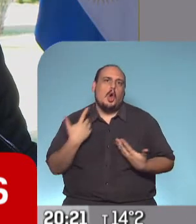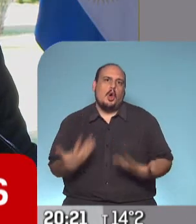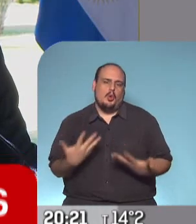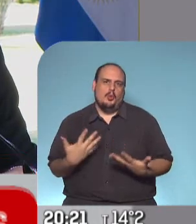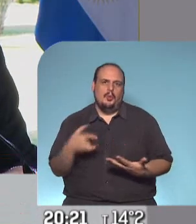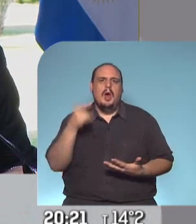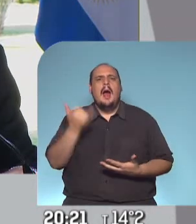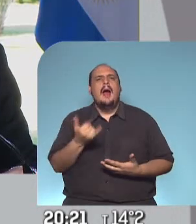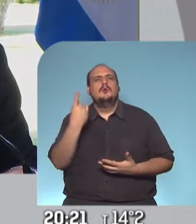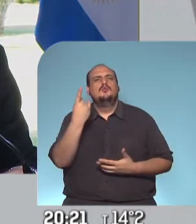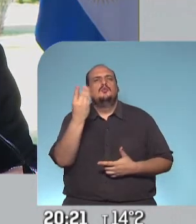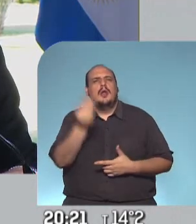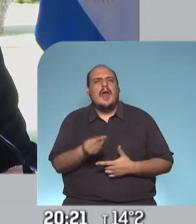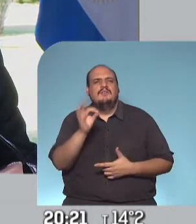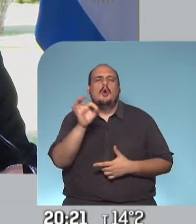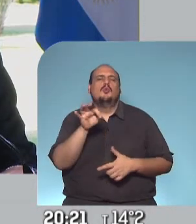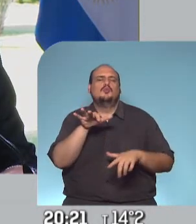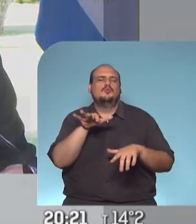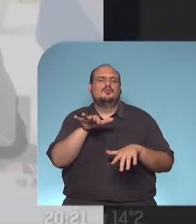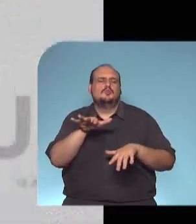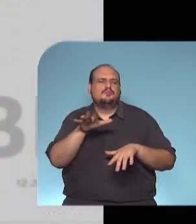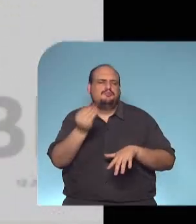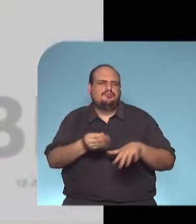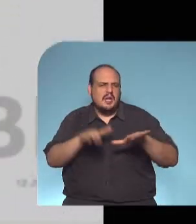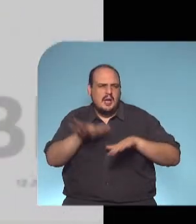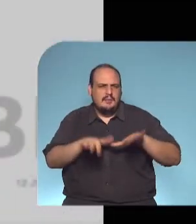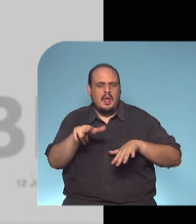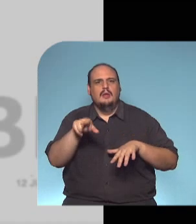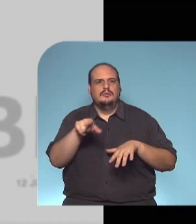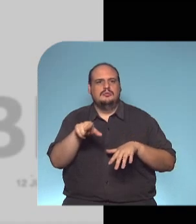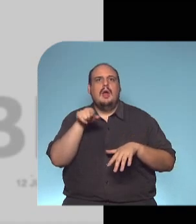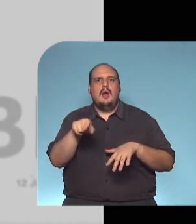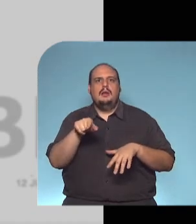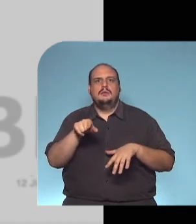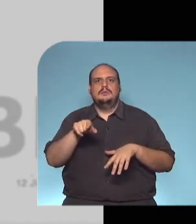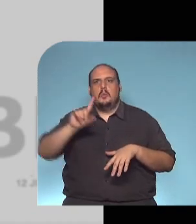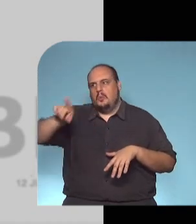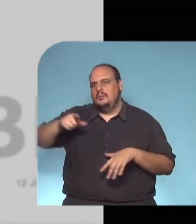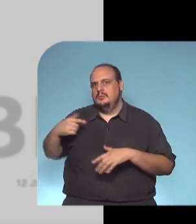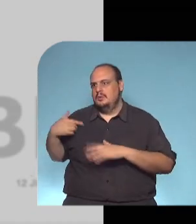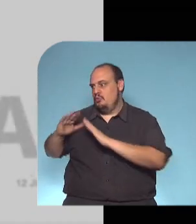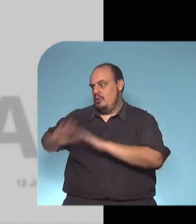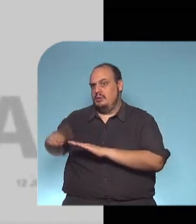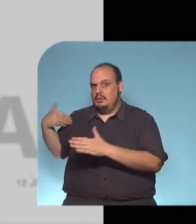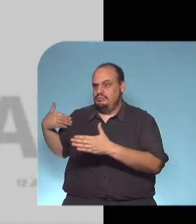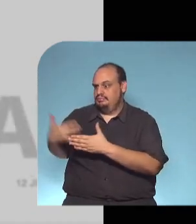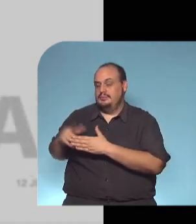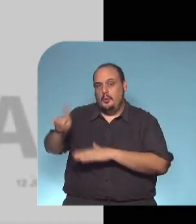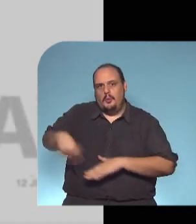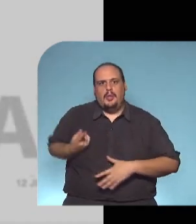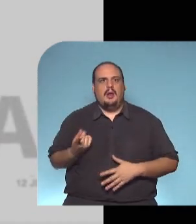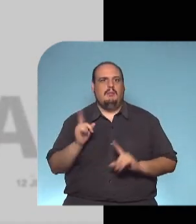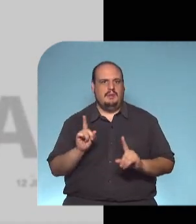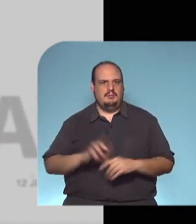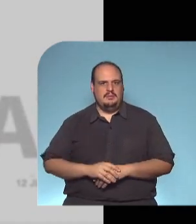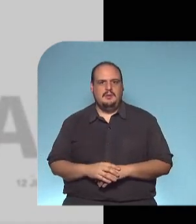es un animado donde se ve claramente la consecuencia incluso habría que sumarle a